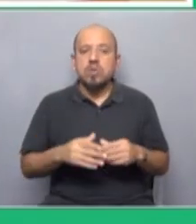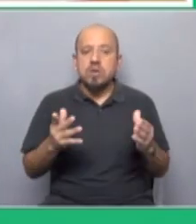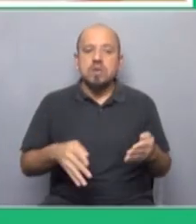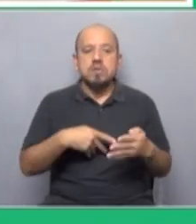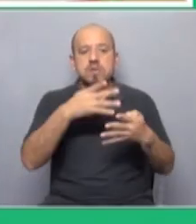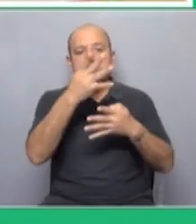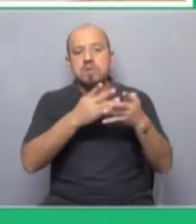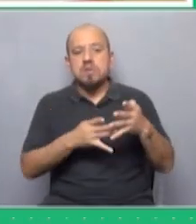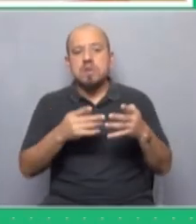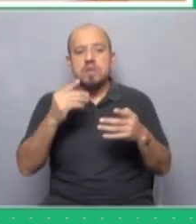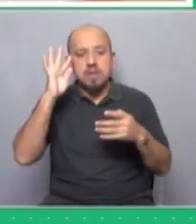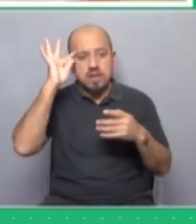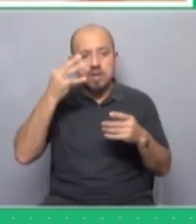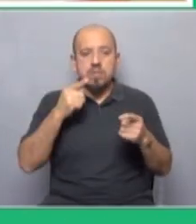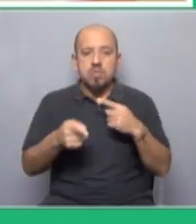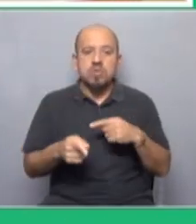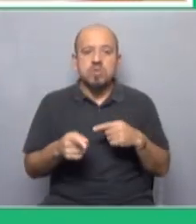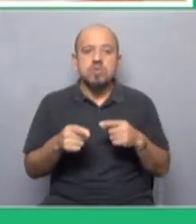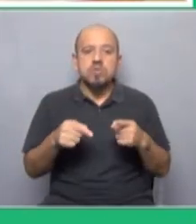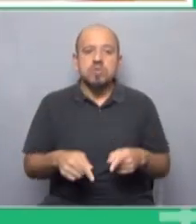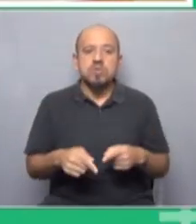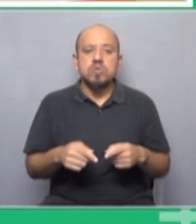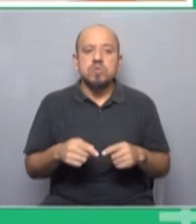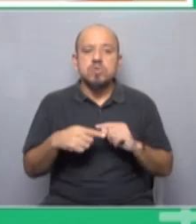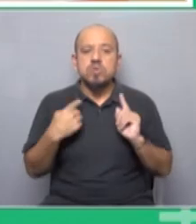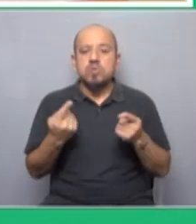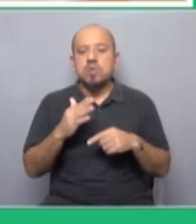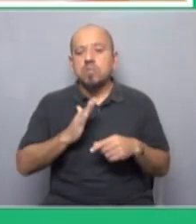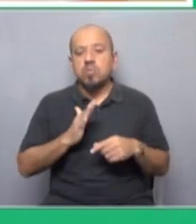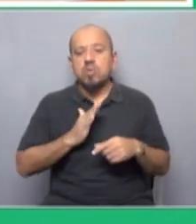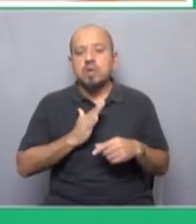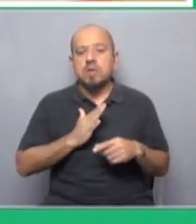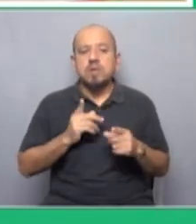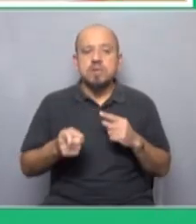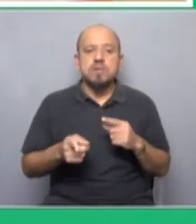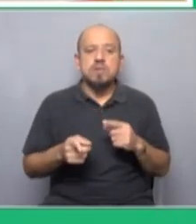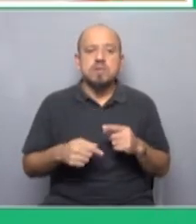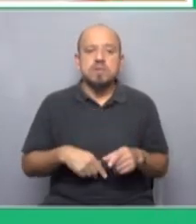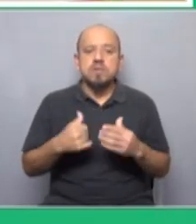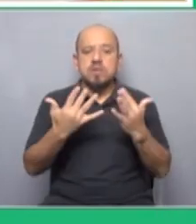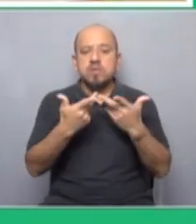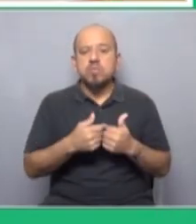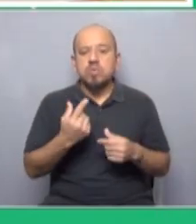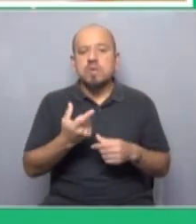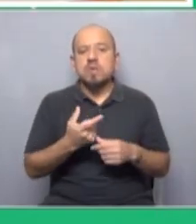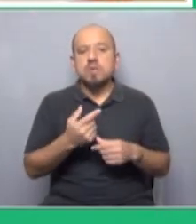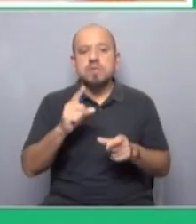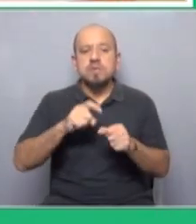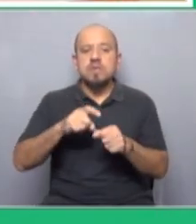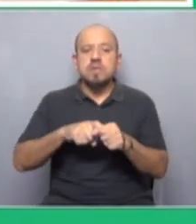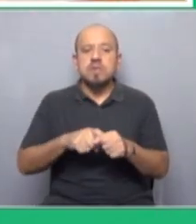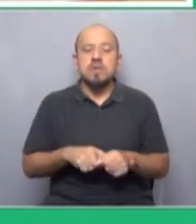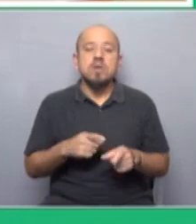creemos y promovemos la participación activa y efectiva de las mujeres dentro de todas las estructuras sindicales sabemos lo que